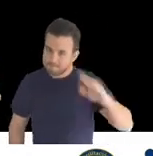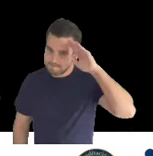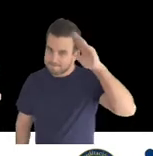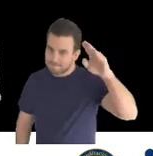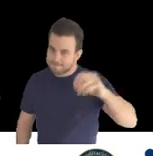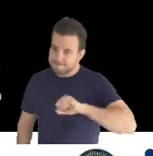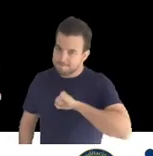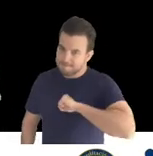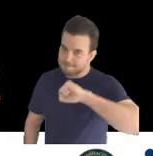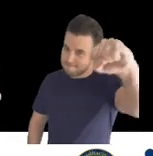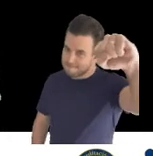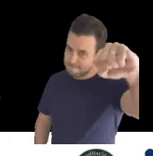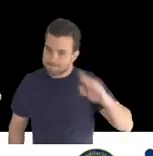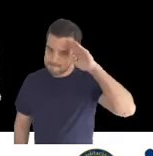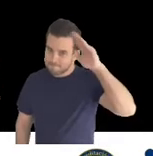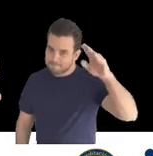Bogotá,